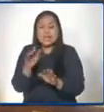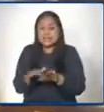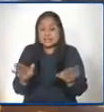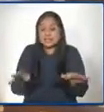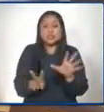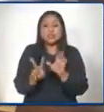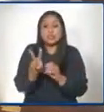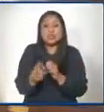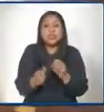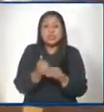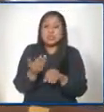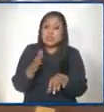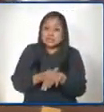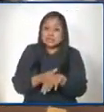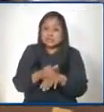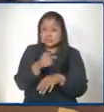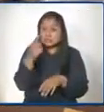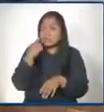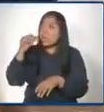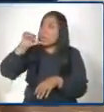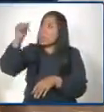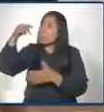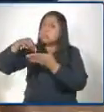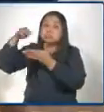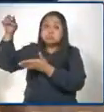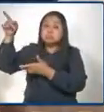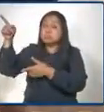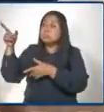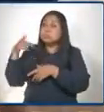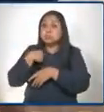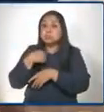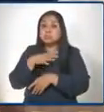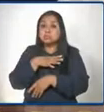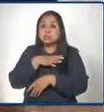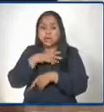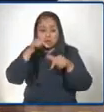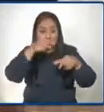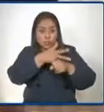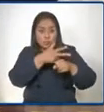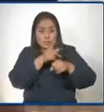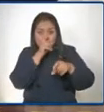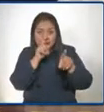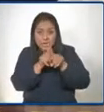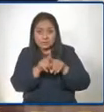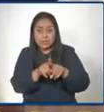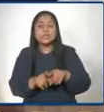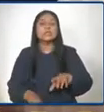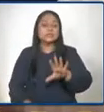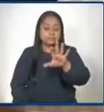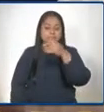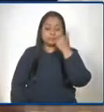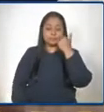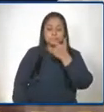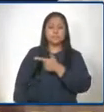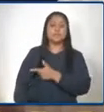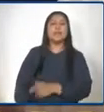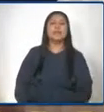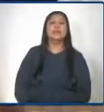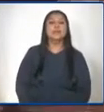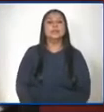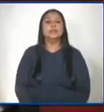manden cuenta que en otros países se está haciendo eso. Gracias, muy amada. Sí, muchísimas gracias por estas preguntas. Bueno,